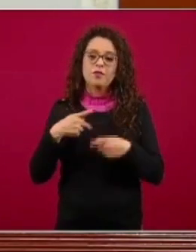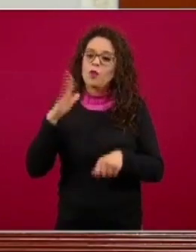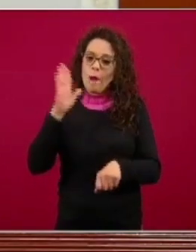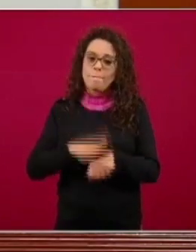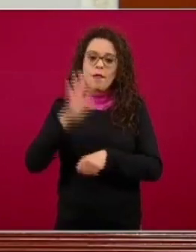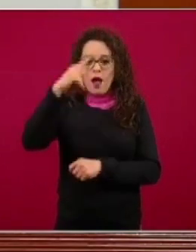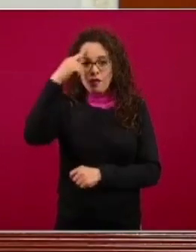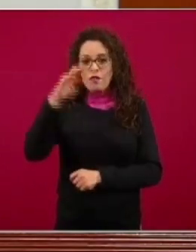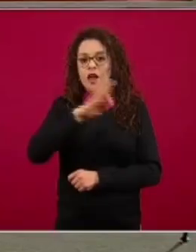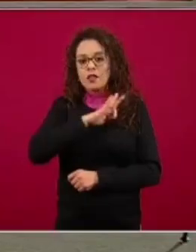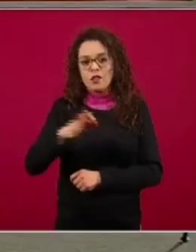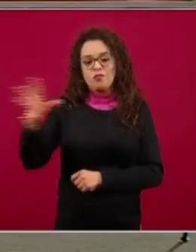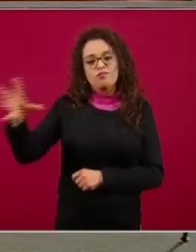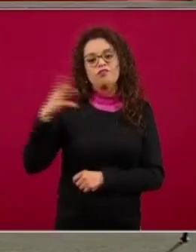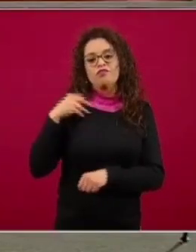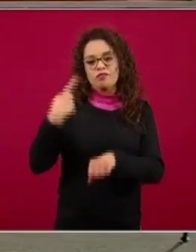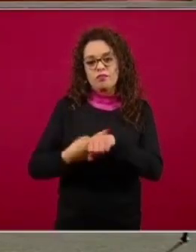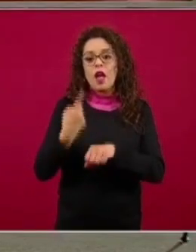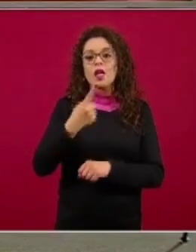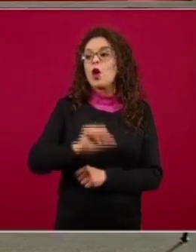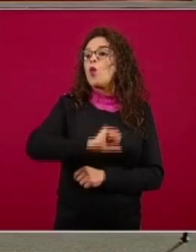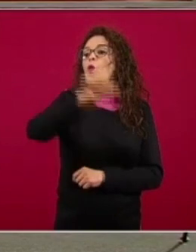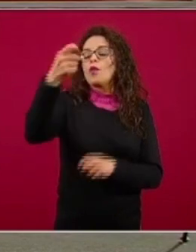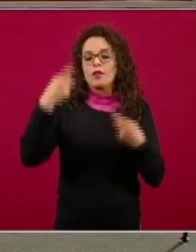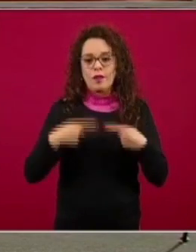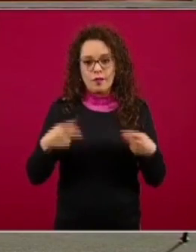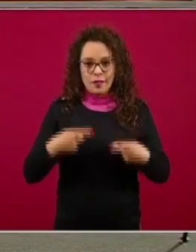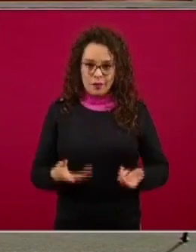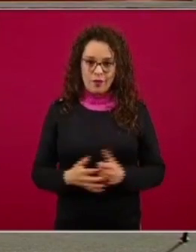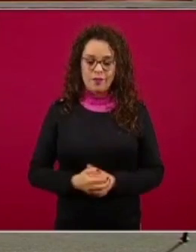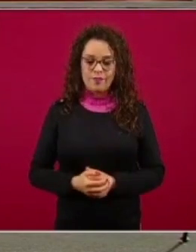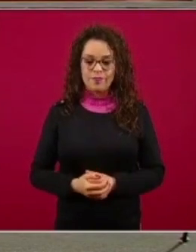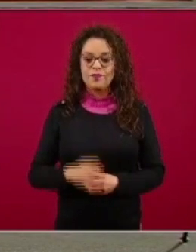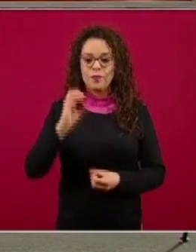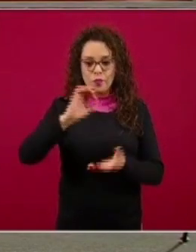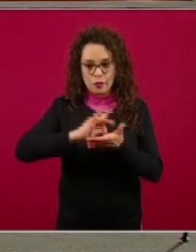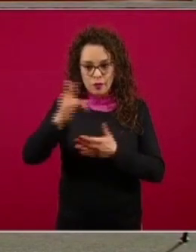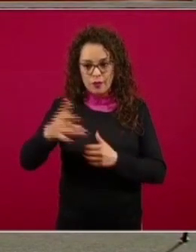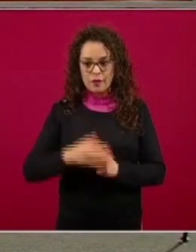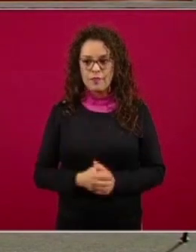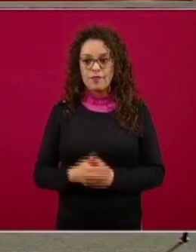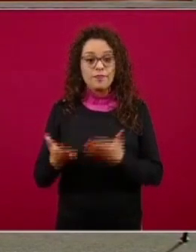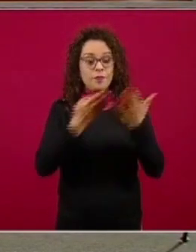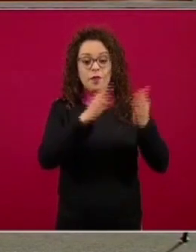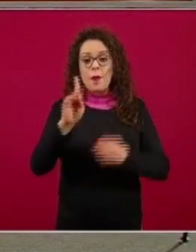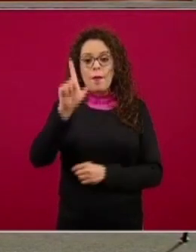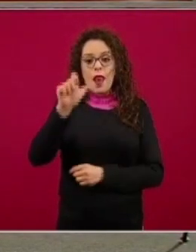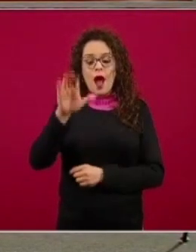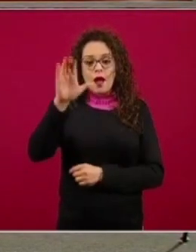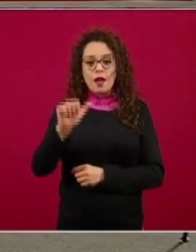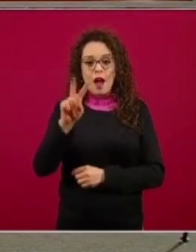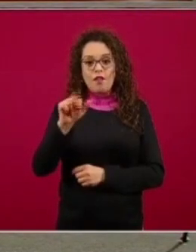otra persona muchas gracias Blanca Valadez Milenio